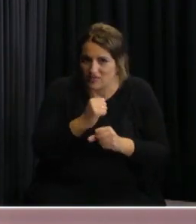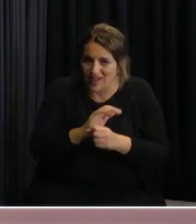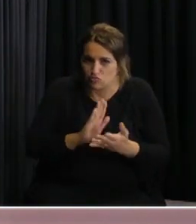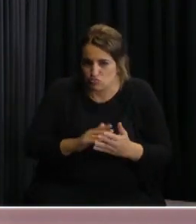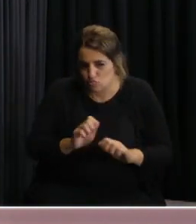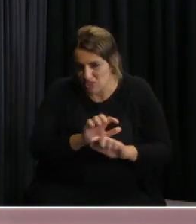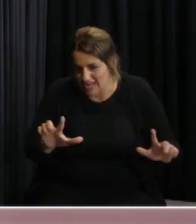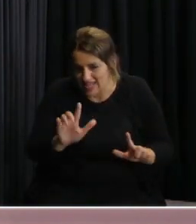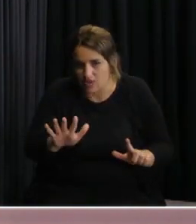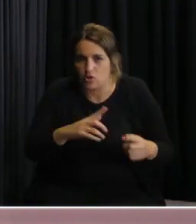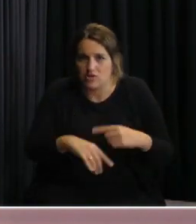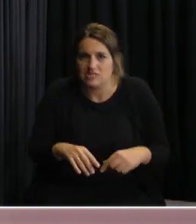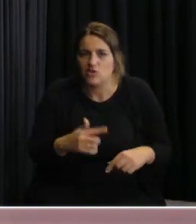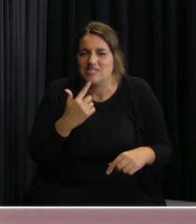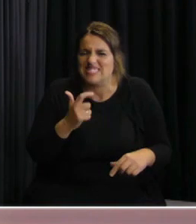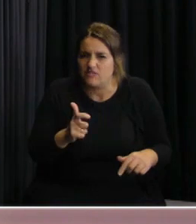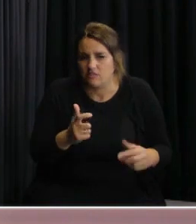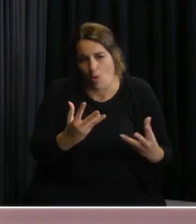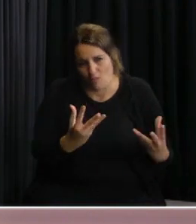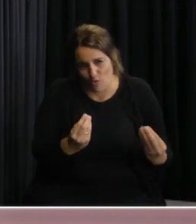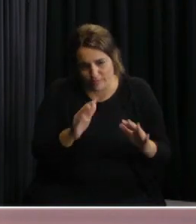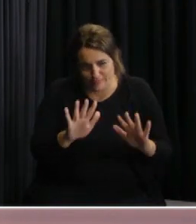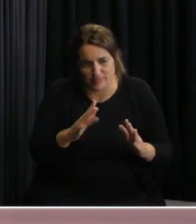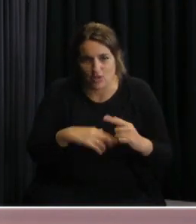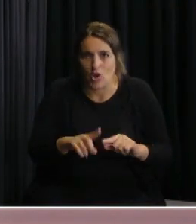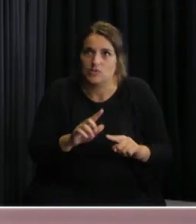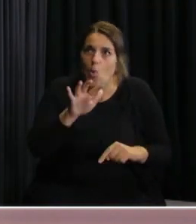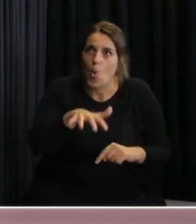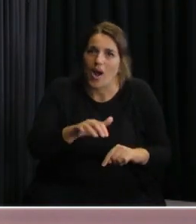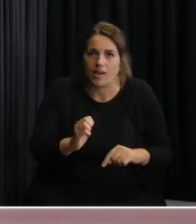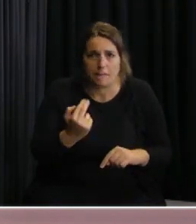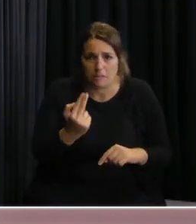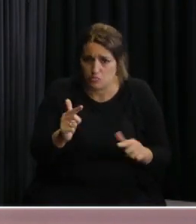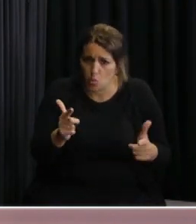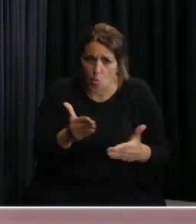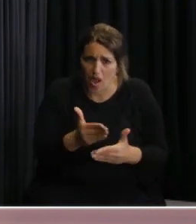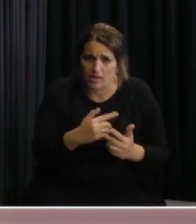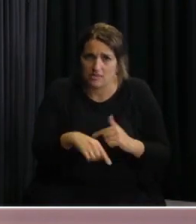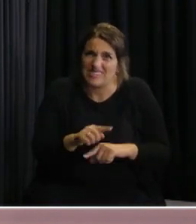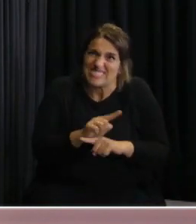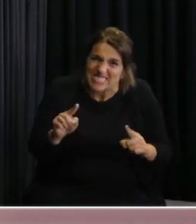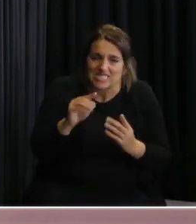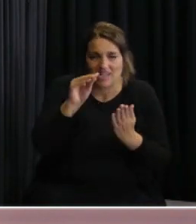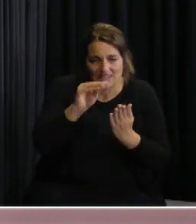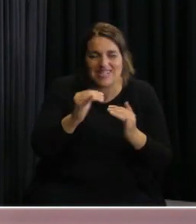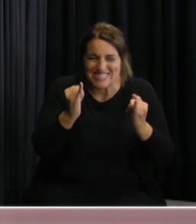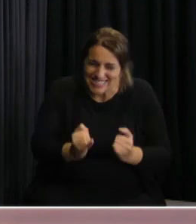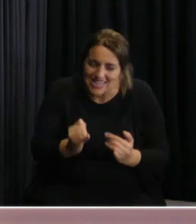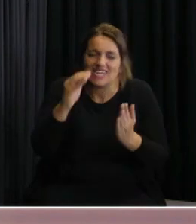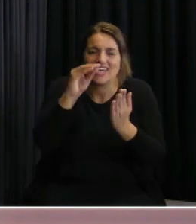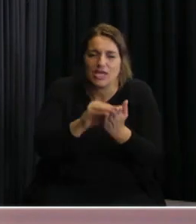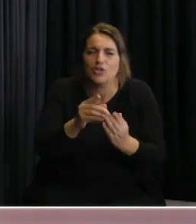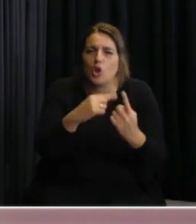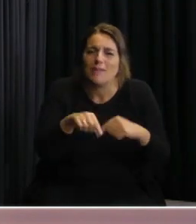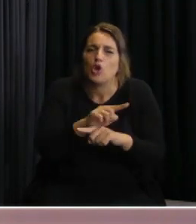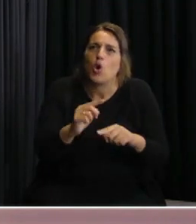implica muchas cosas y obviamente no es un centro que estaba habilitado estaba sí registrado pero no habilitado con lo cual